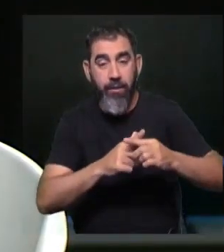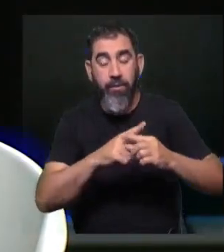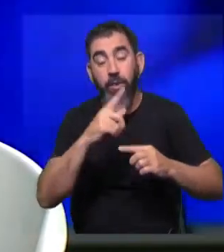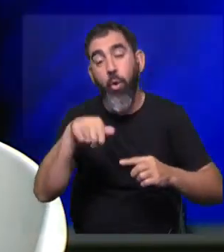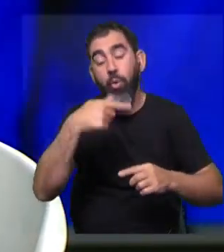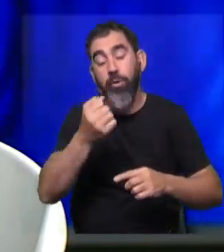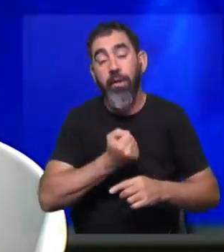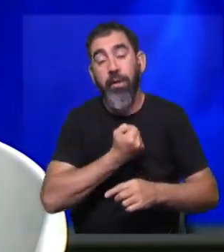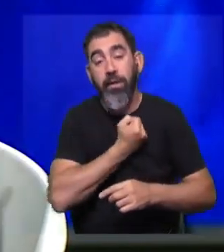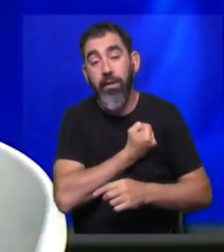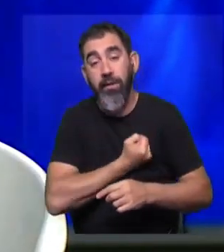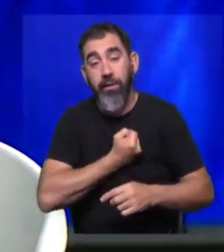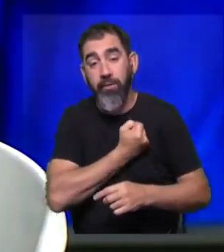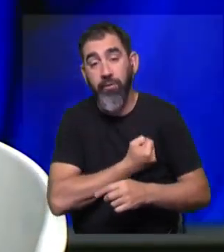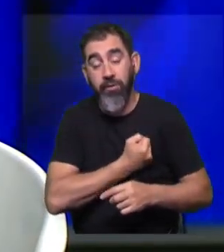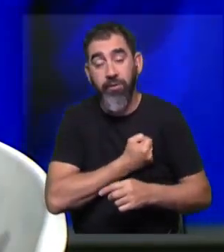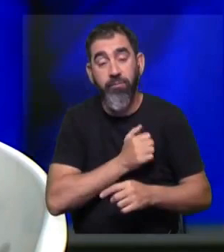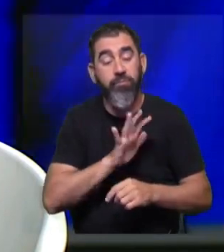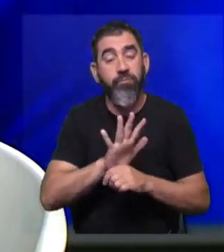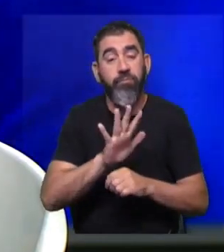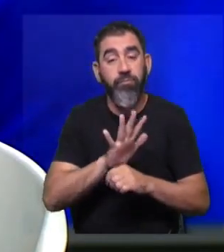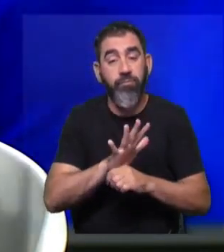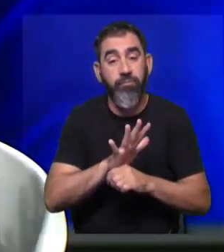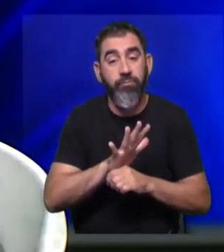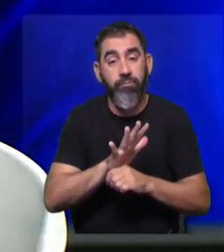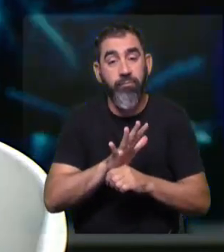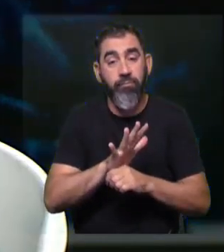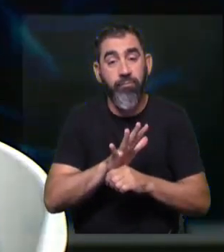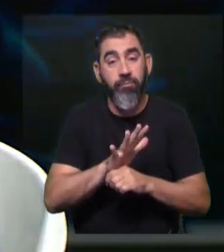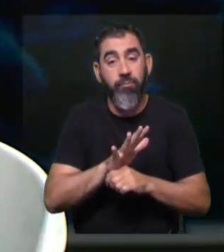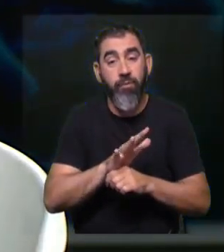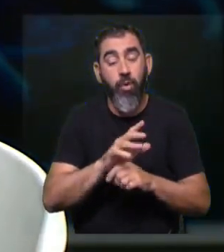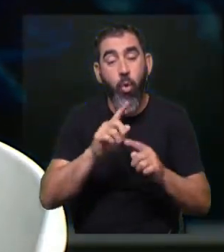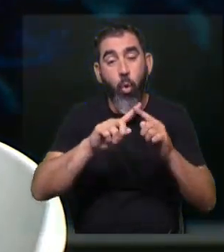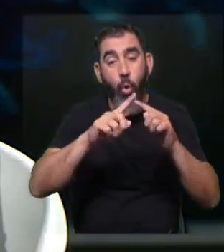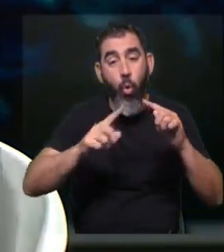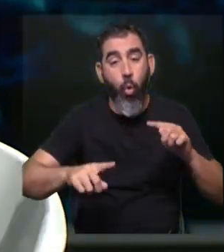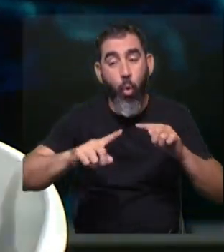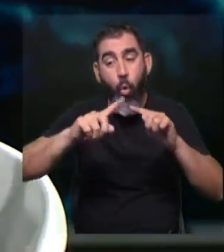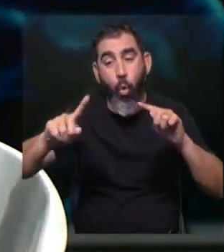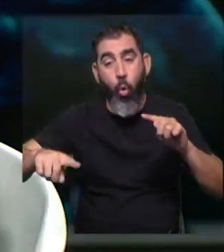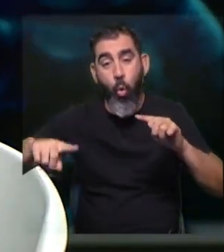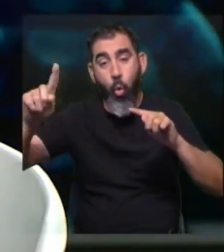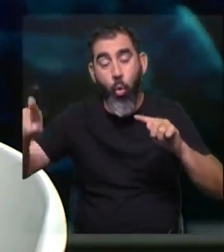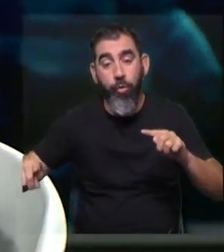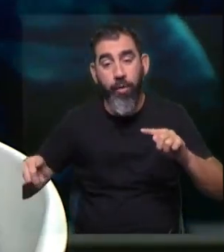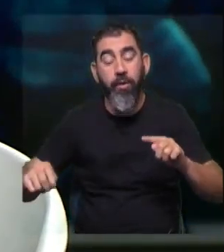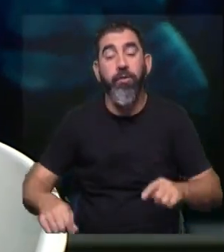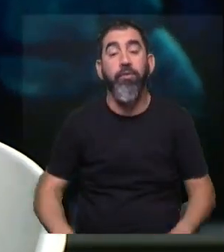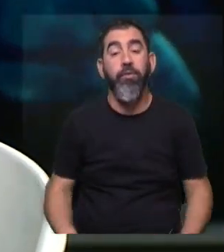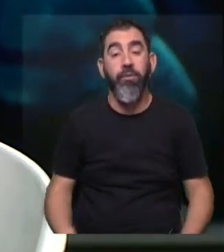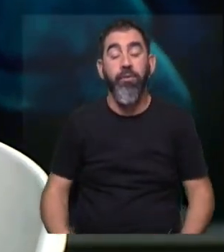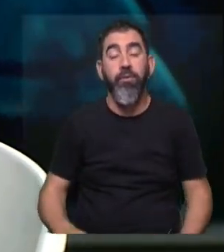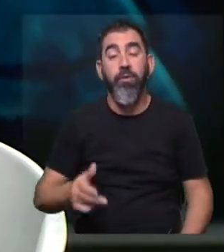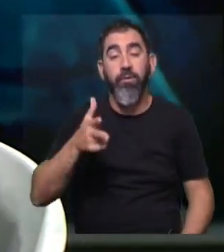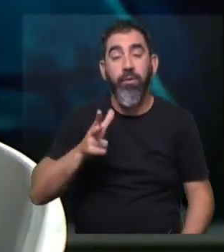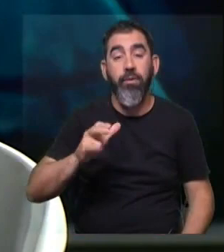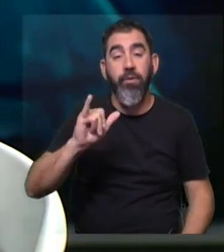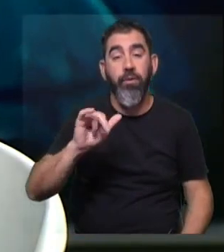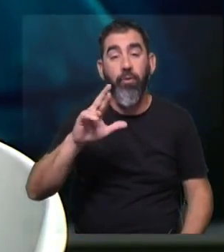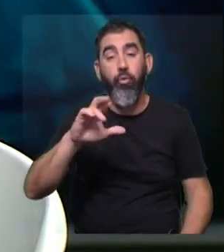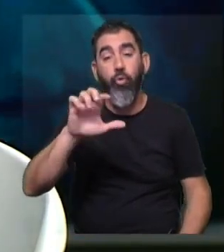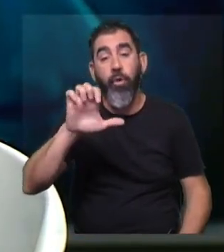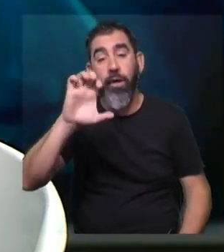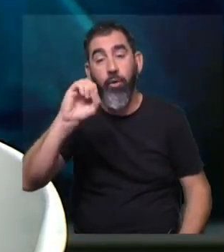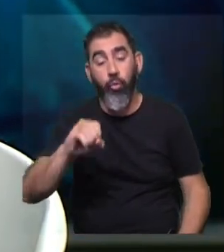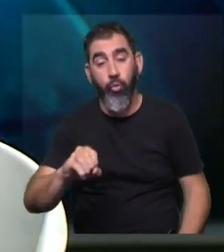caso de la resonancia, en realidad lo que estamos viendo es la interacción de ondas electromagnéticas con los espines del hidrógeno que hay en el cuerpo y,